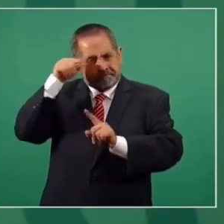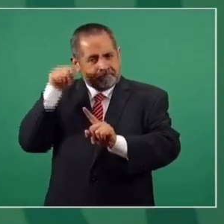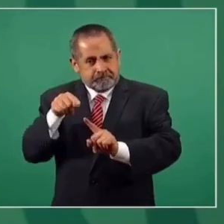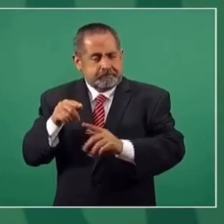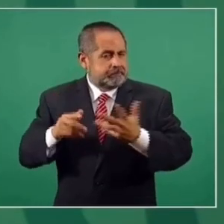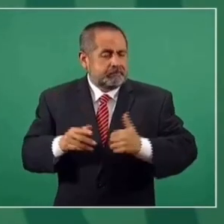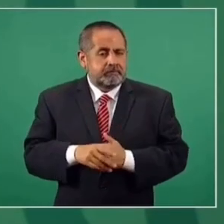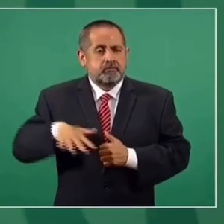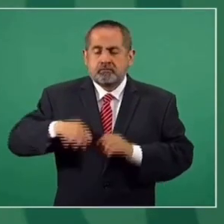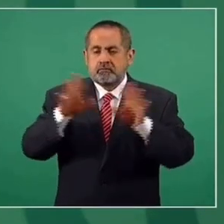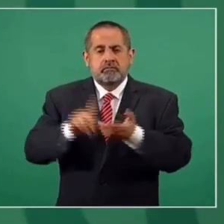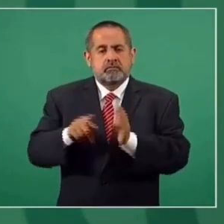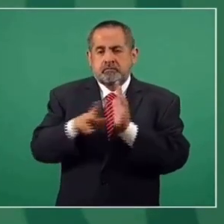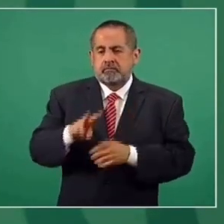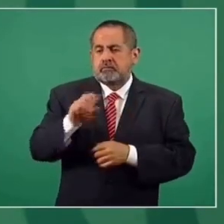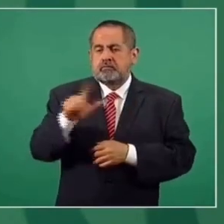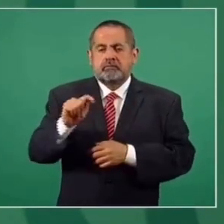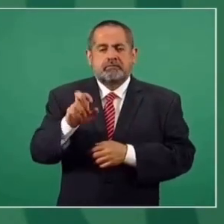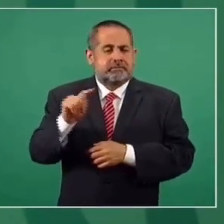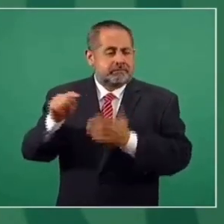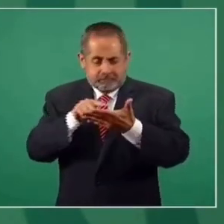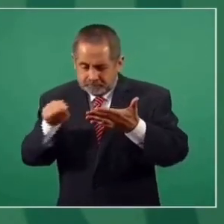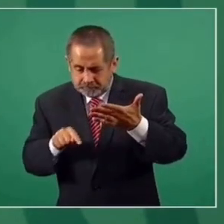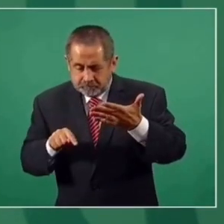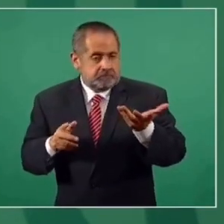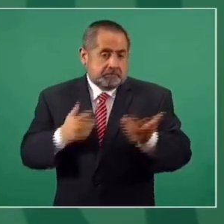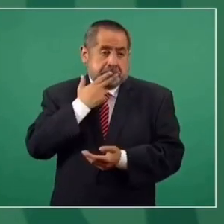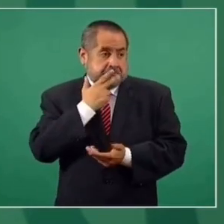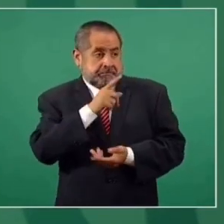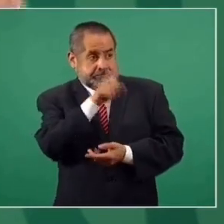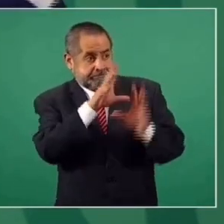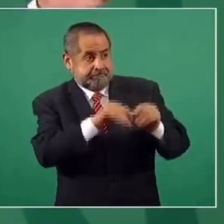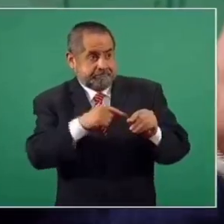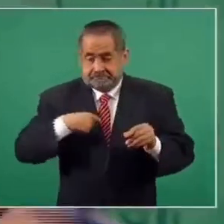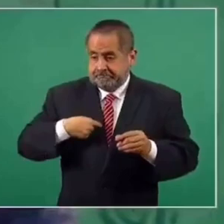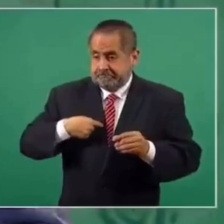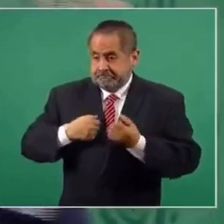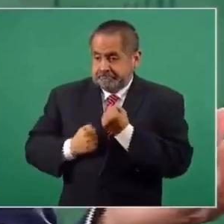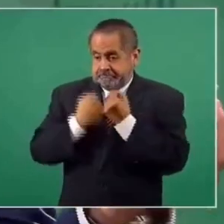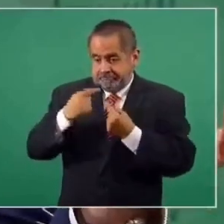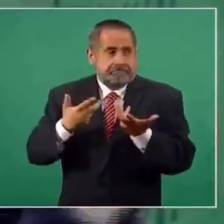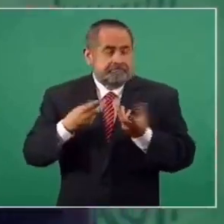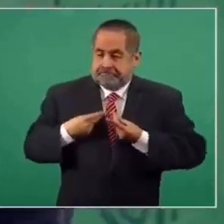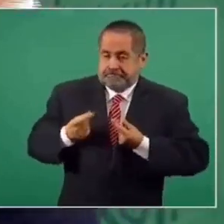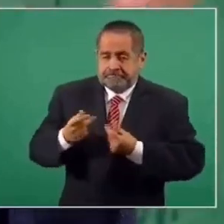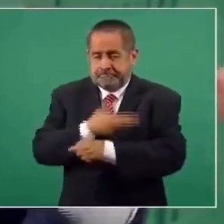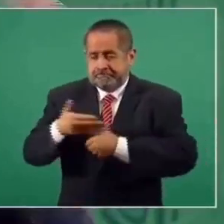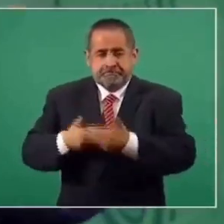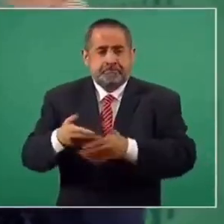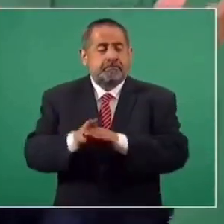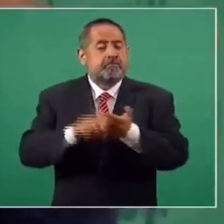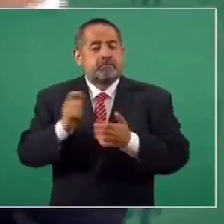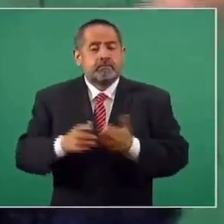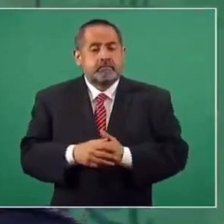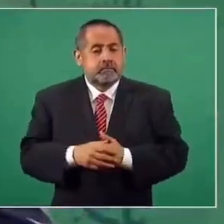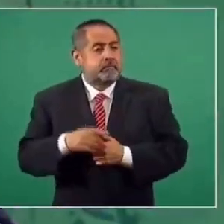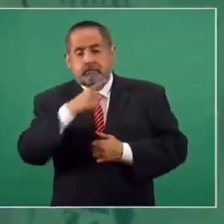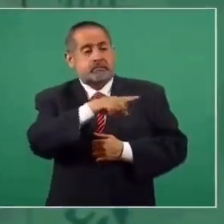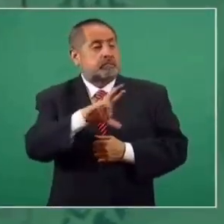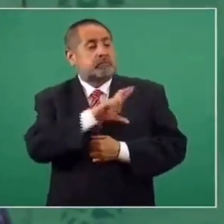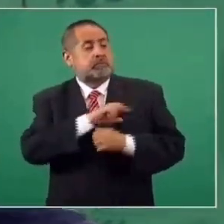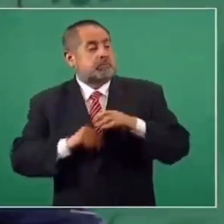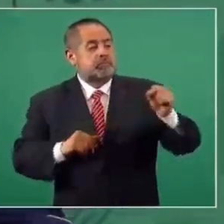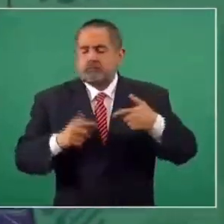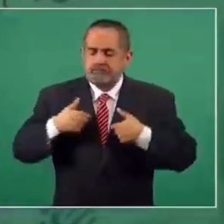Y claro, que dice el cual es el que nos ayuda, porque elevaron a rango supremo la privatización,